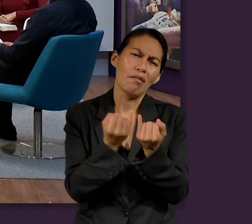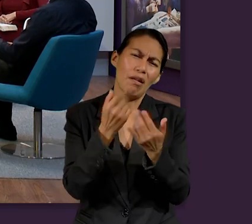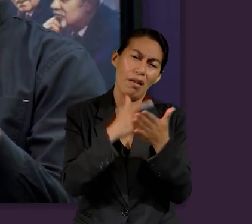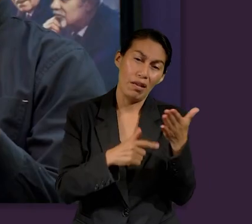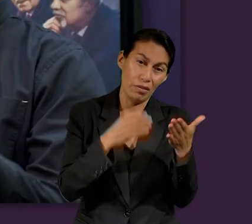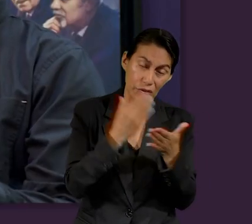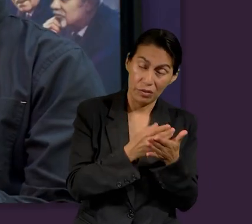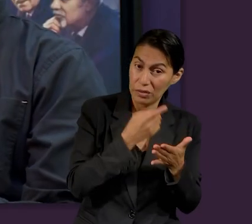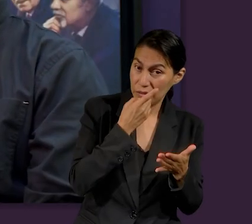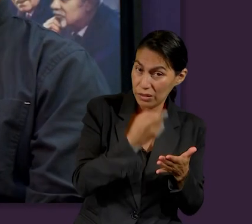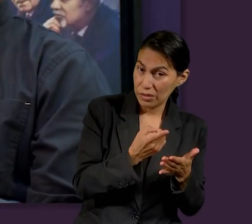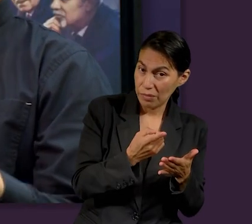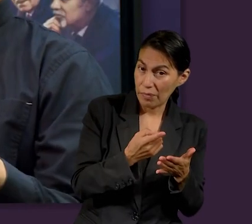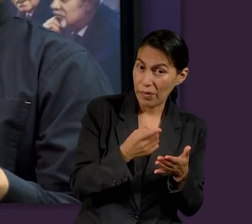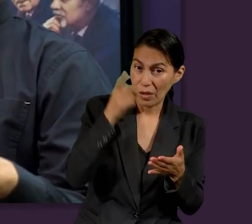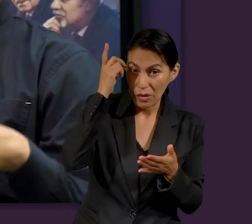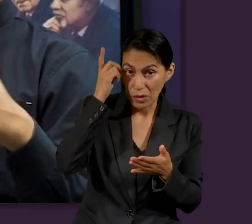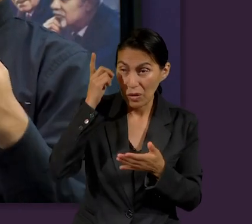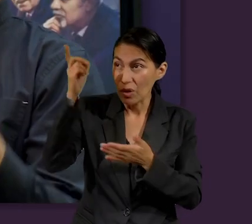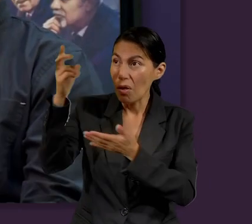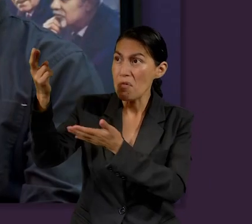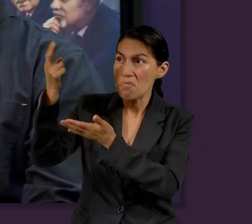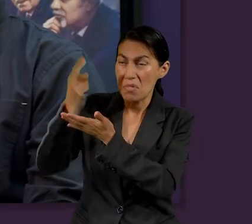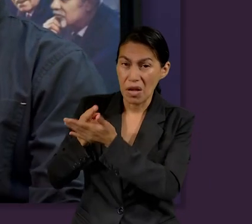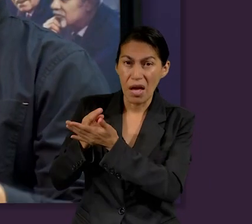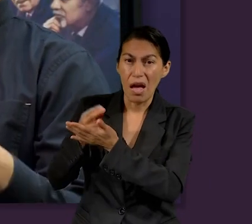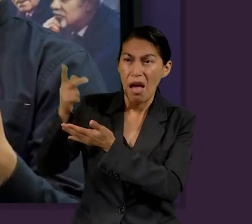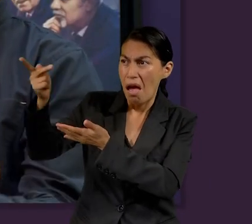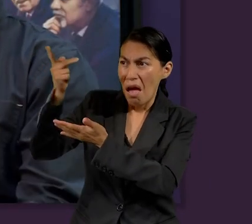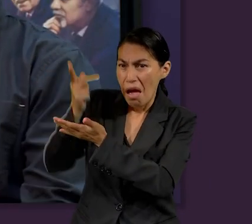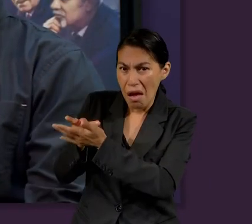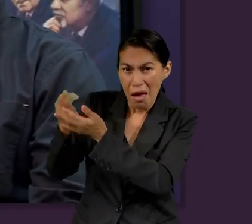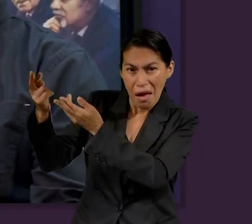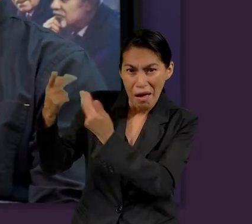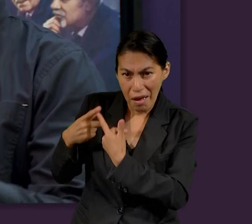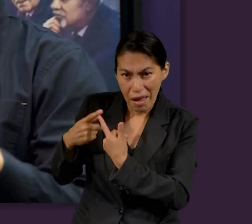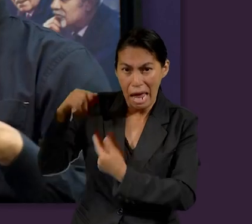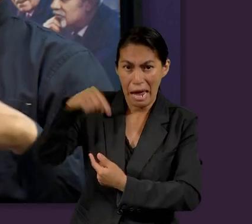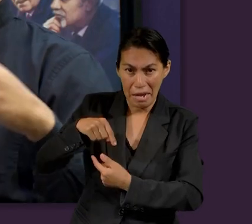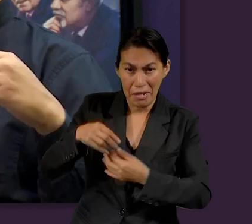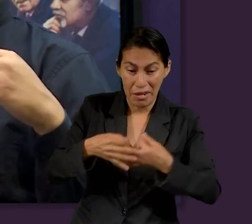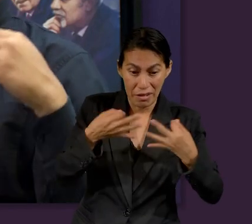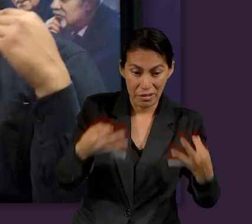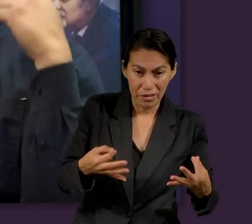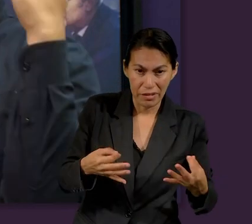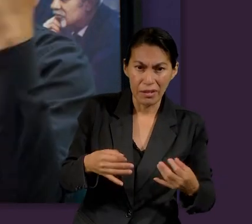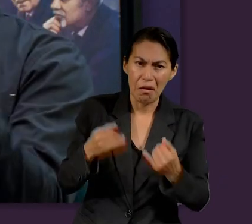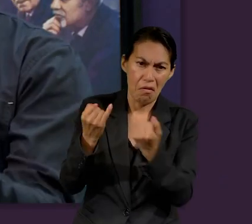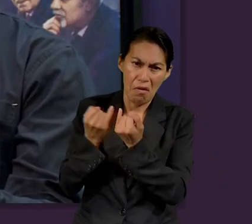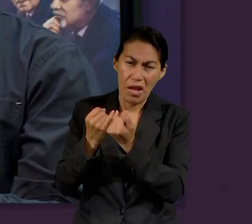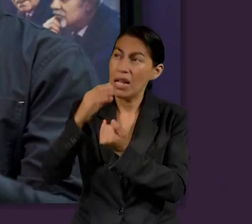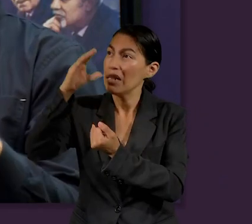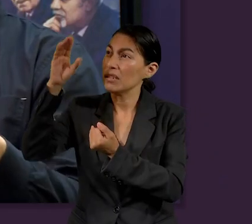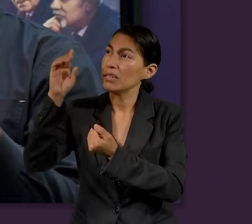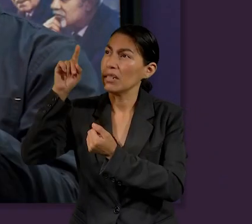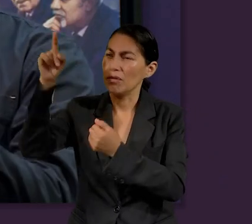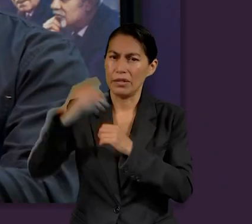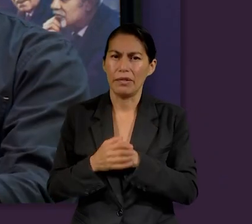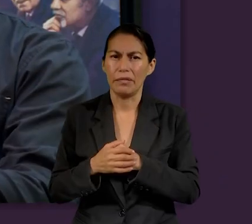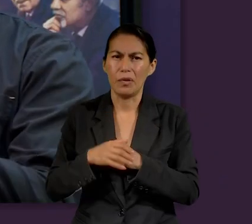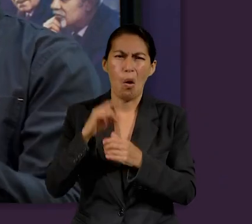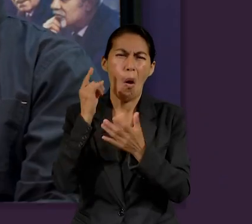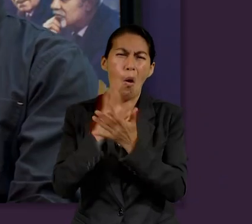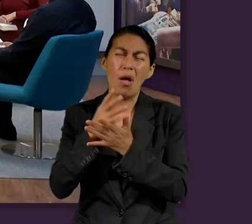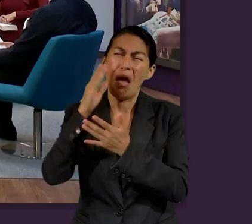lección, nuestra recompensa es tanto terrenal como celestial. O sea, no solamente es una recompensa a futuro, sino que es una